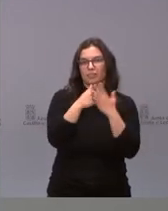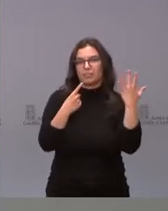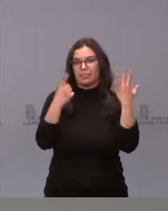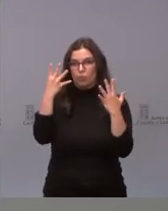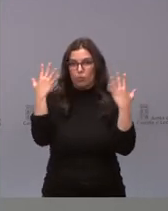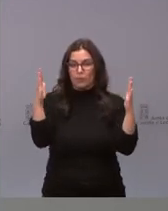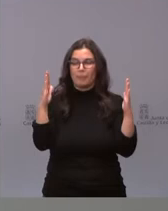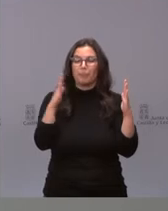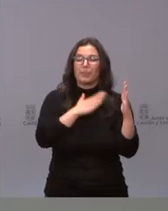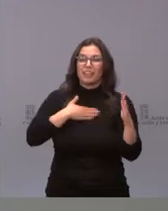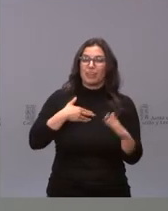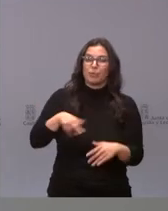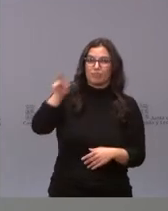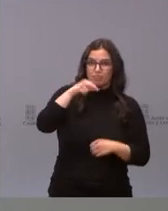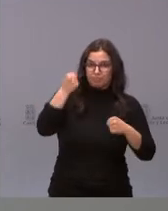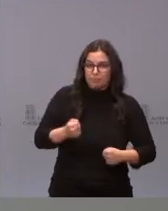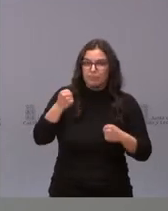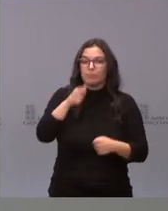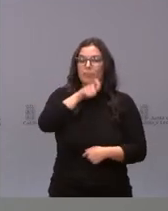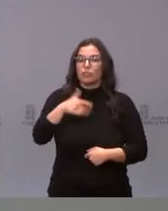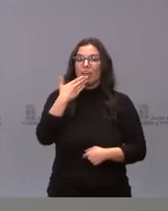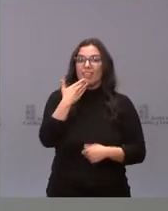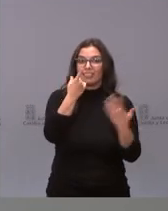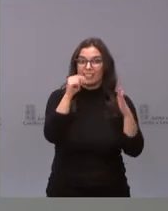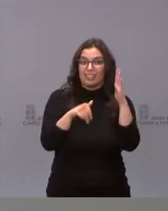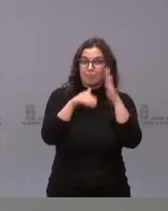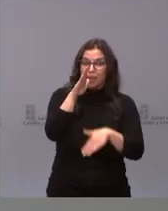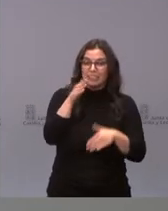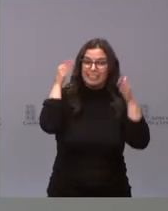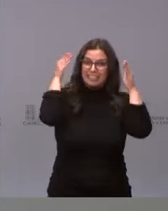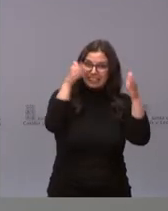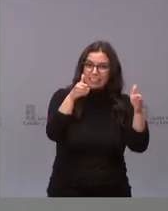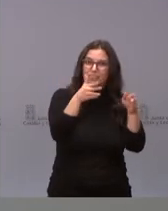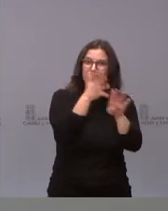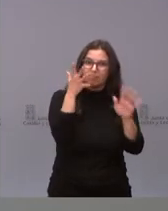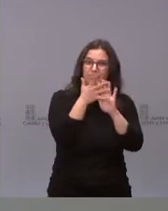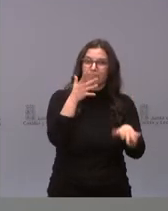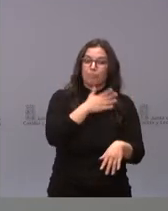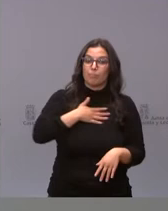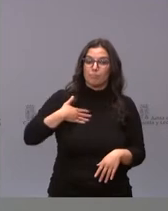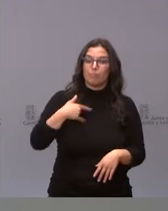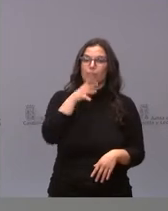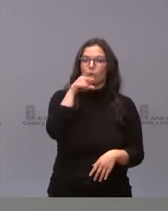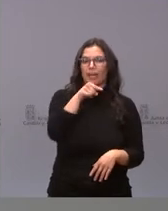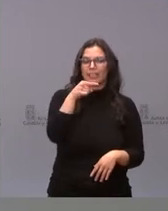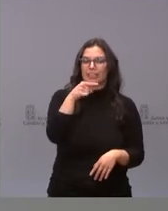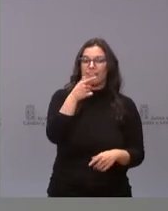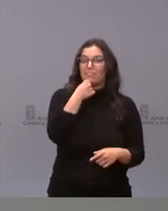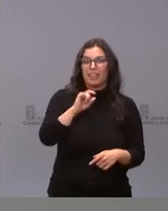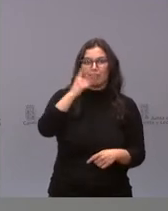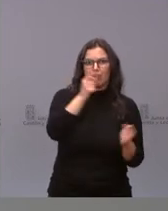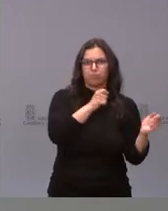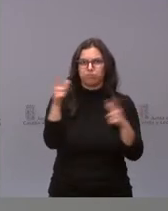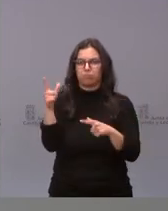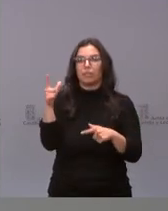insistiendo en las personas mayores de 60 años porque es donde hemos visto mayor posibilidad de ingreso y también